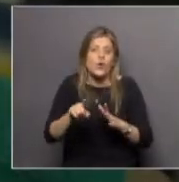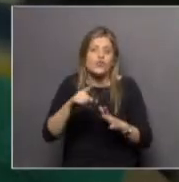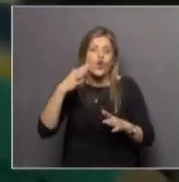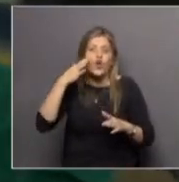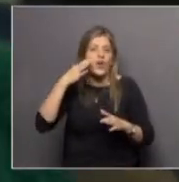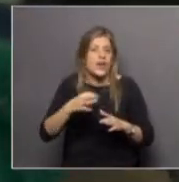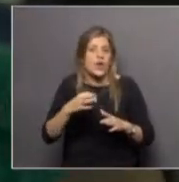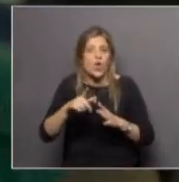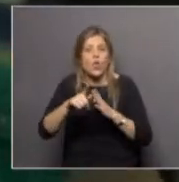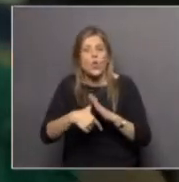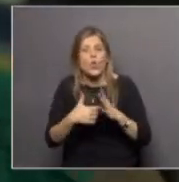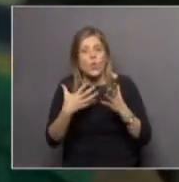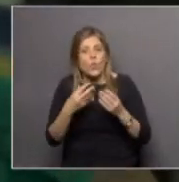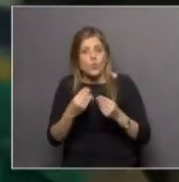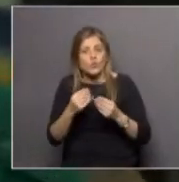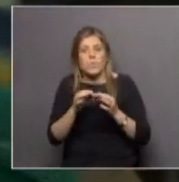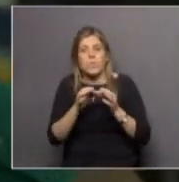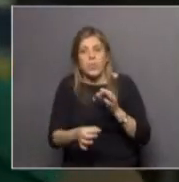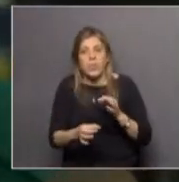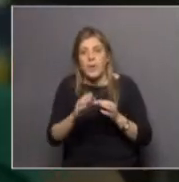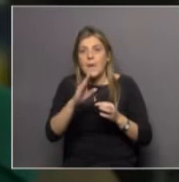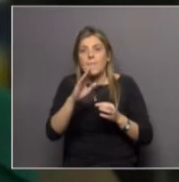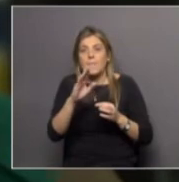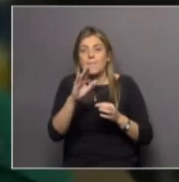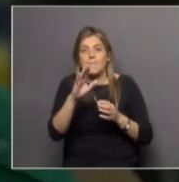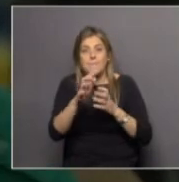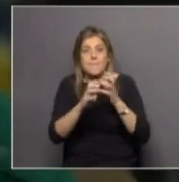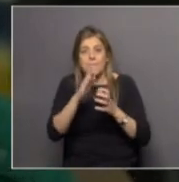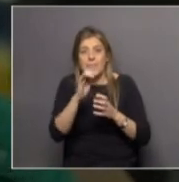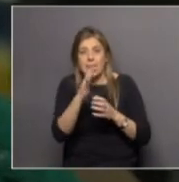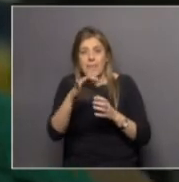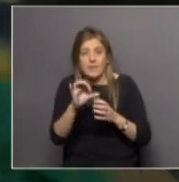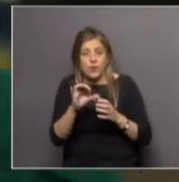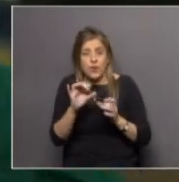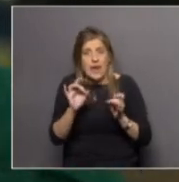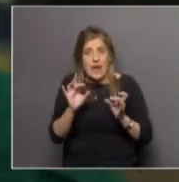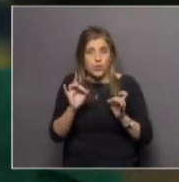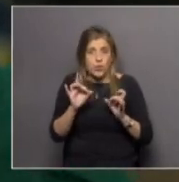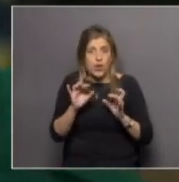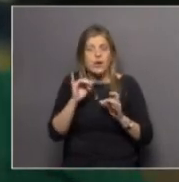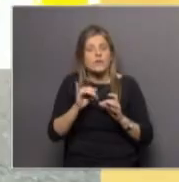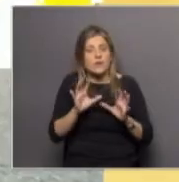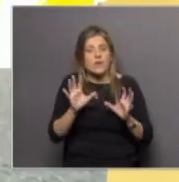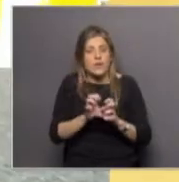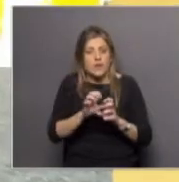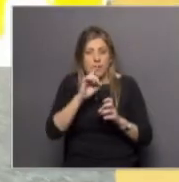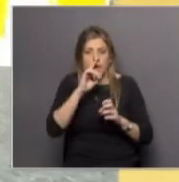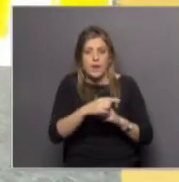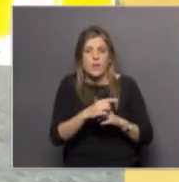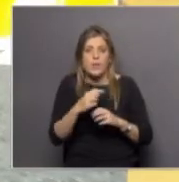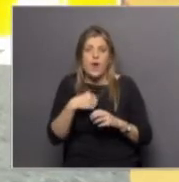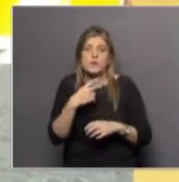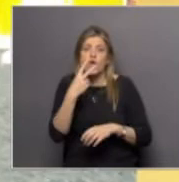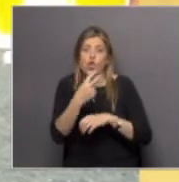degradan muy fácilmente y eso es verdad, los pigmentos de origen natural se degradan y con mucha facilidad. Pero bueno, hace dos años que